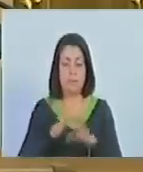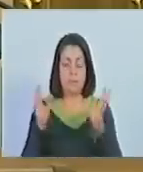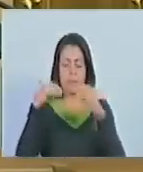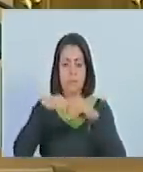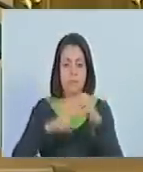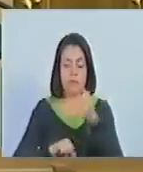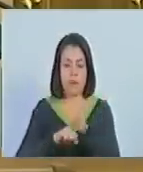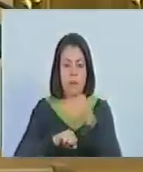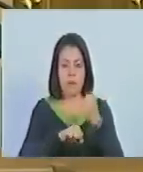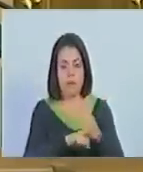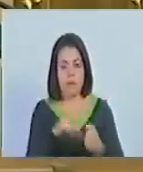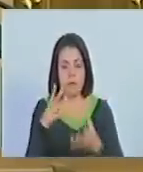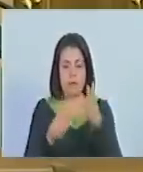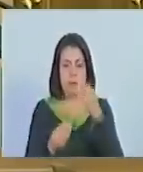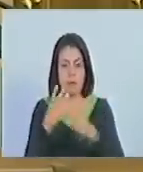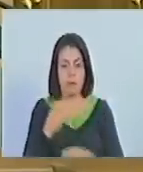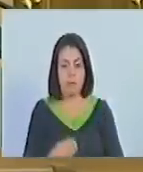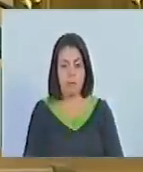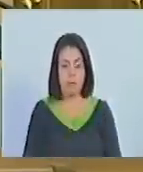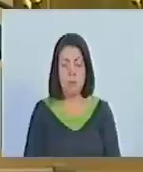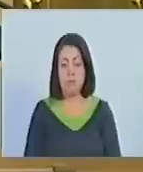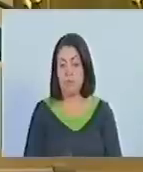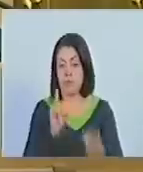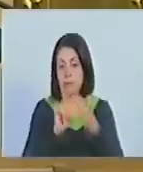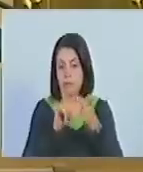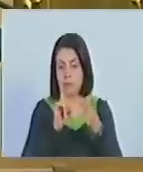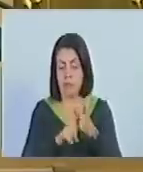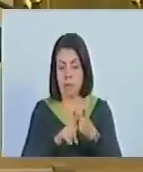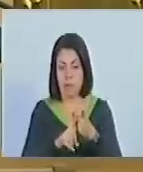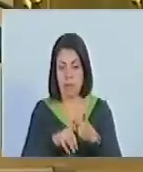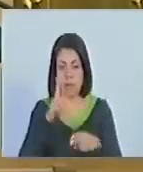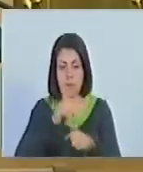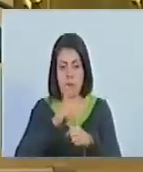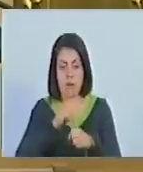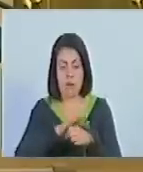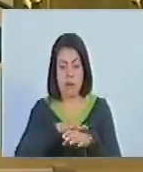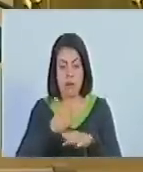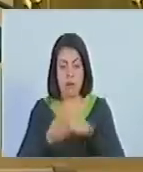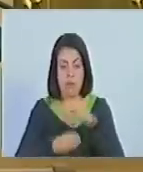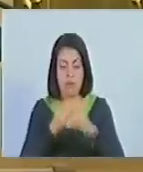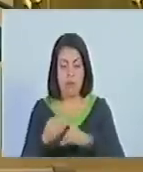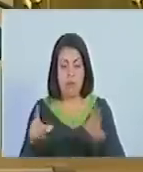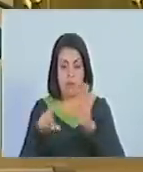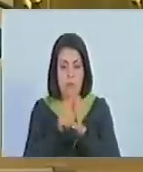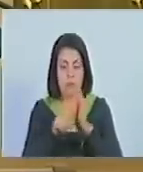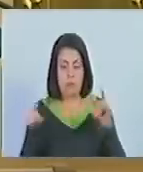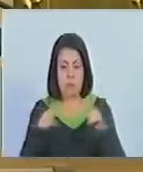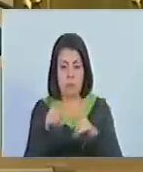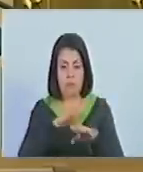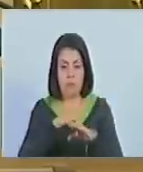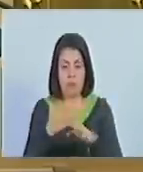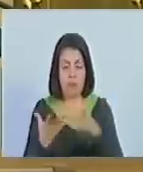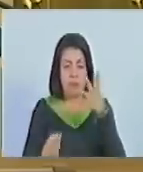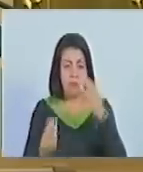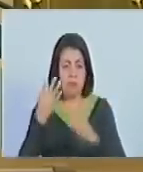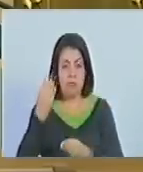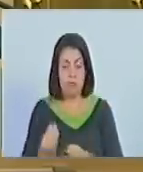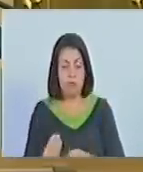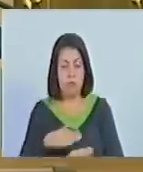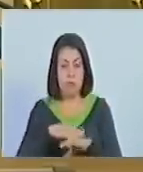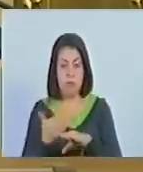apoyo a los consejos comunales. Dos, el registro por vía electrónica de los consejos comunales y la emisión